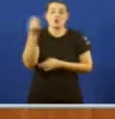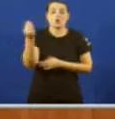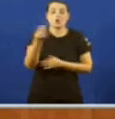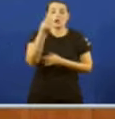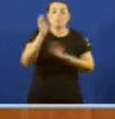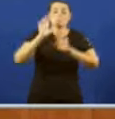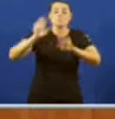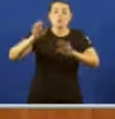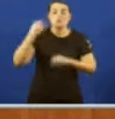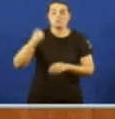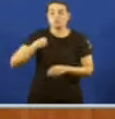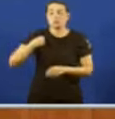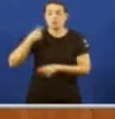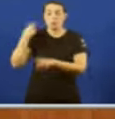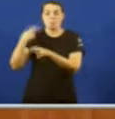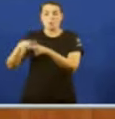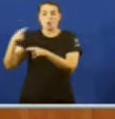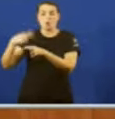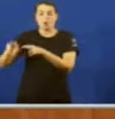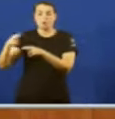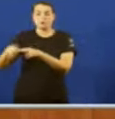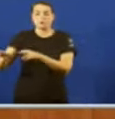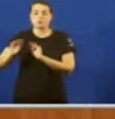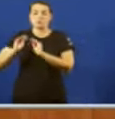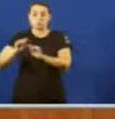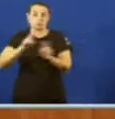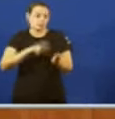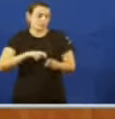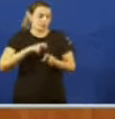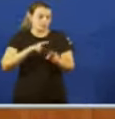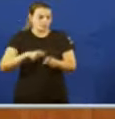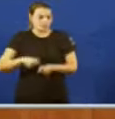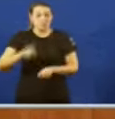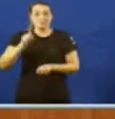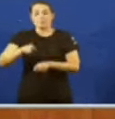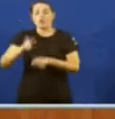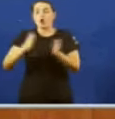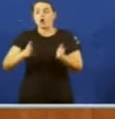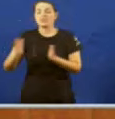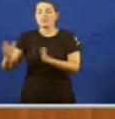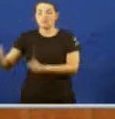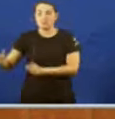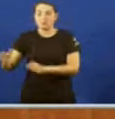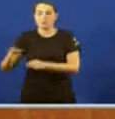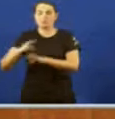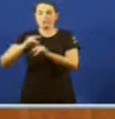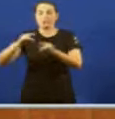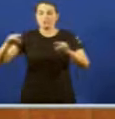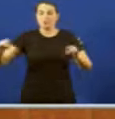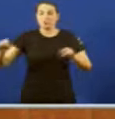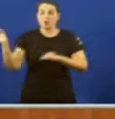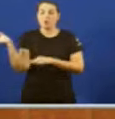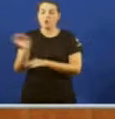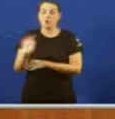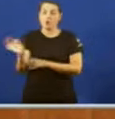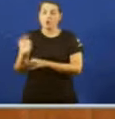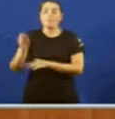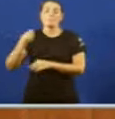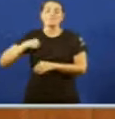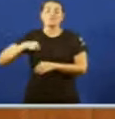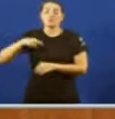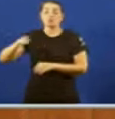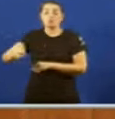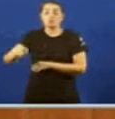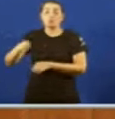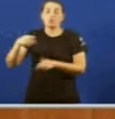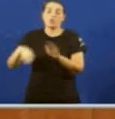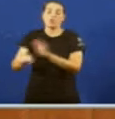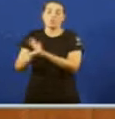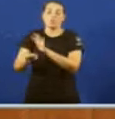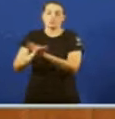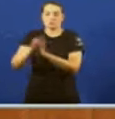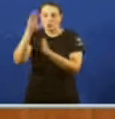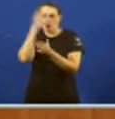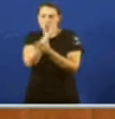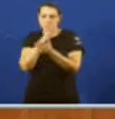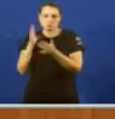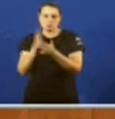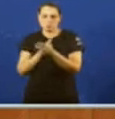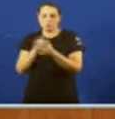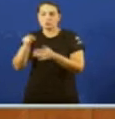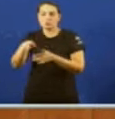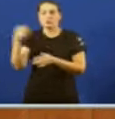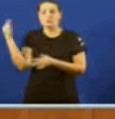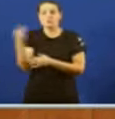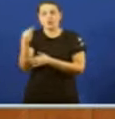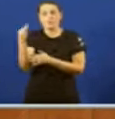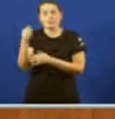incendios De modelo forestal E agrogandeiro E de ordenación territorial Ou ben optar Por un modelo De cartón pedra O cartón pedra É máis barato É máis